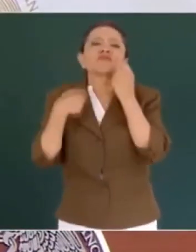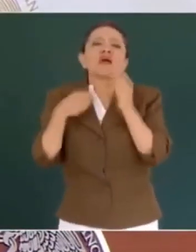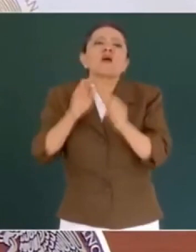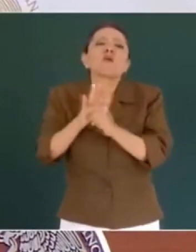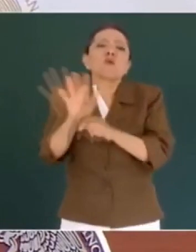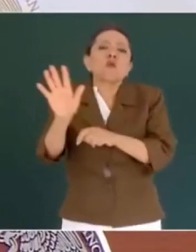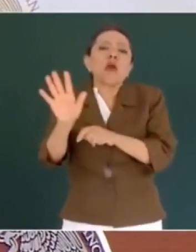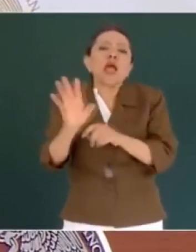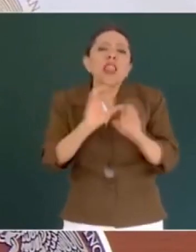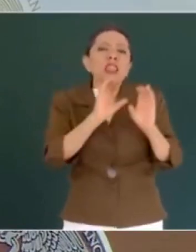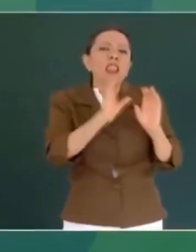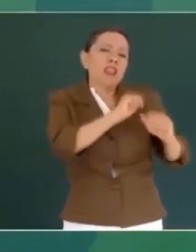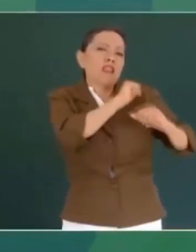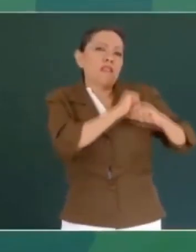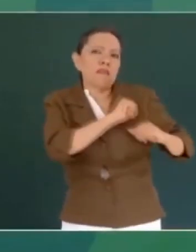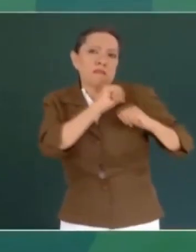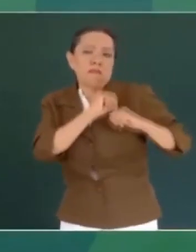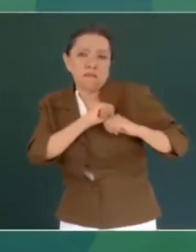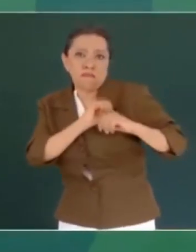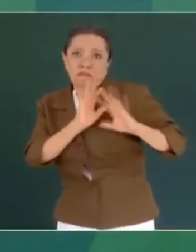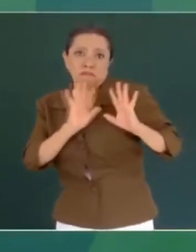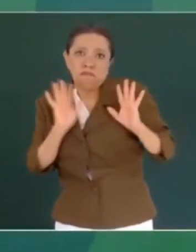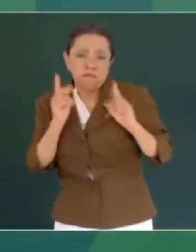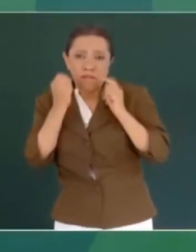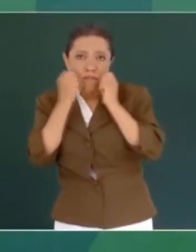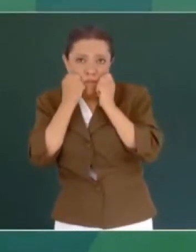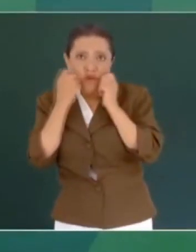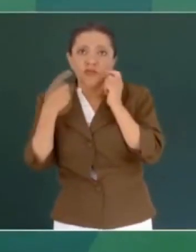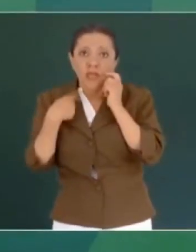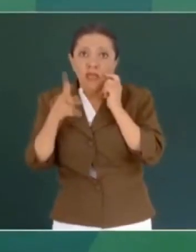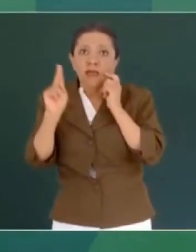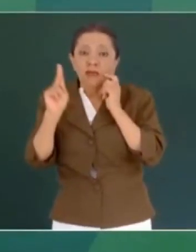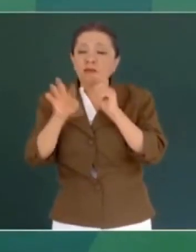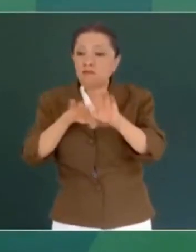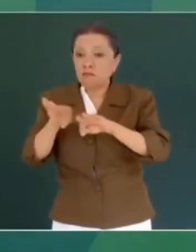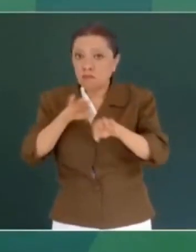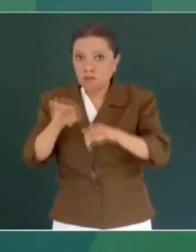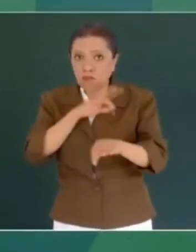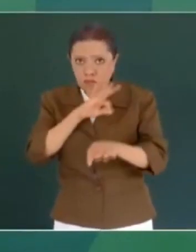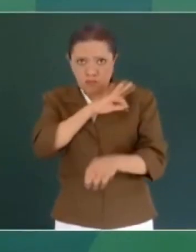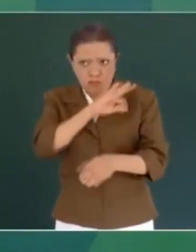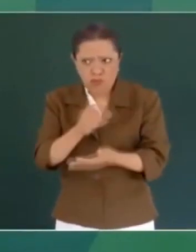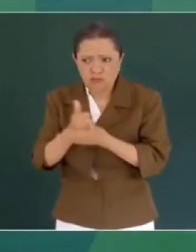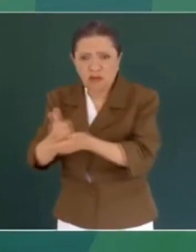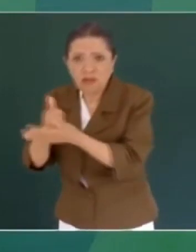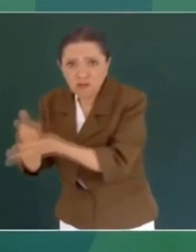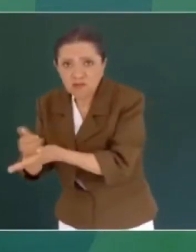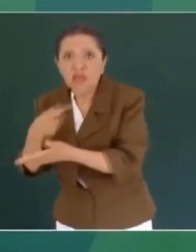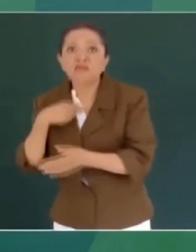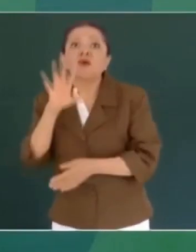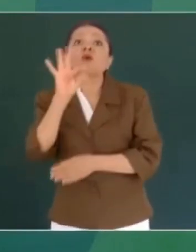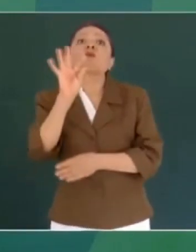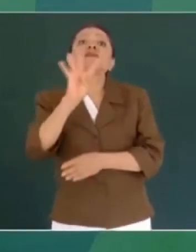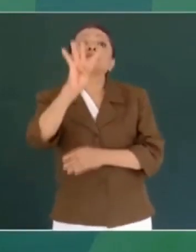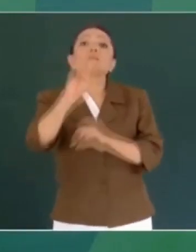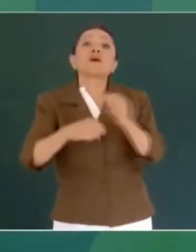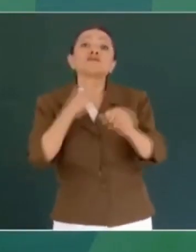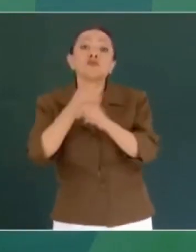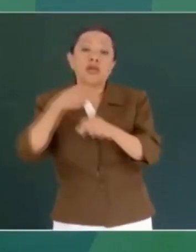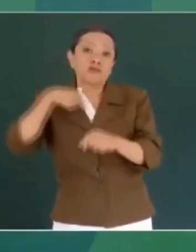es el momento y cuál es el lugar desde donde más se puede ayudar. Tengo 44 años y